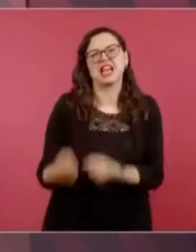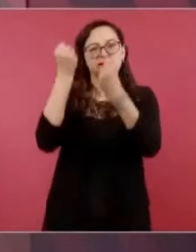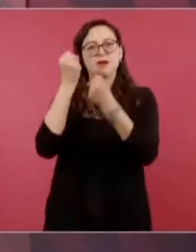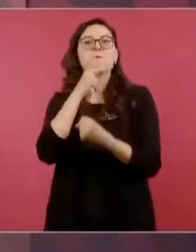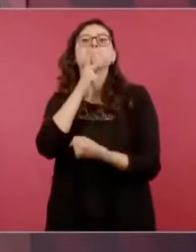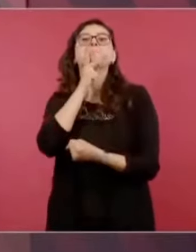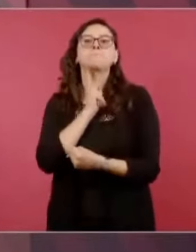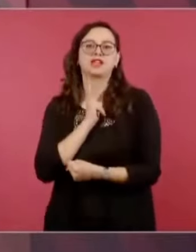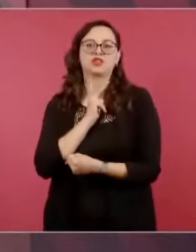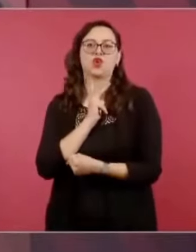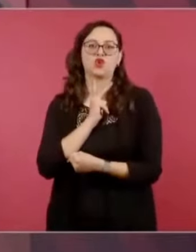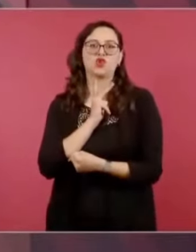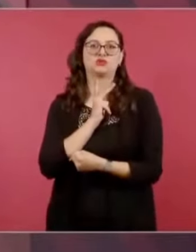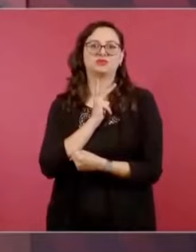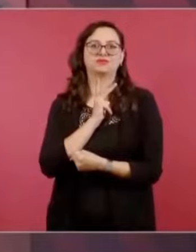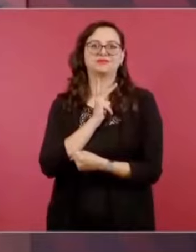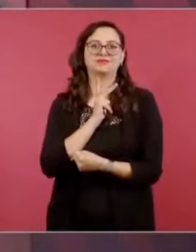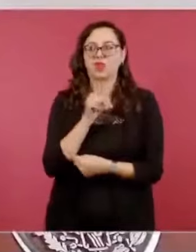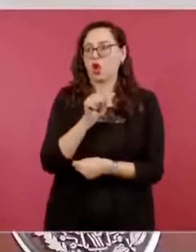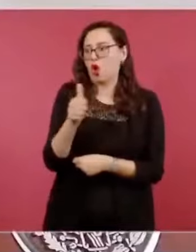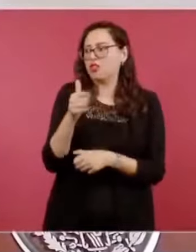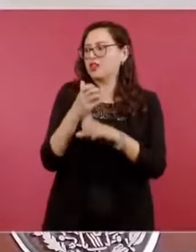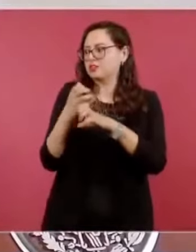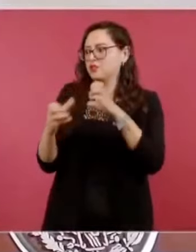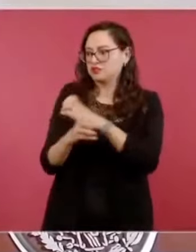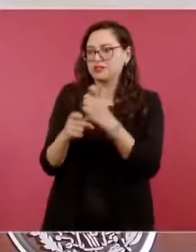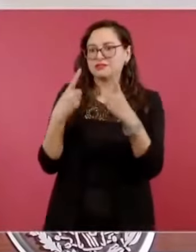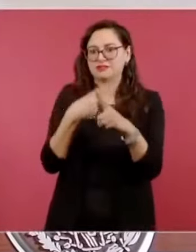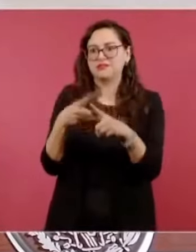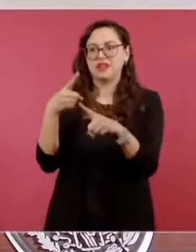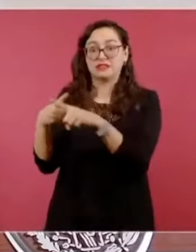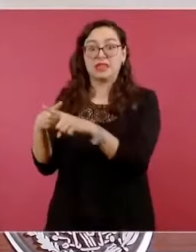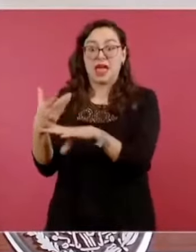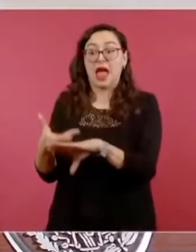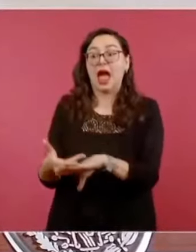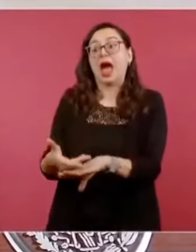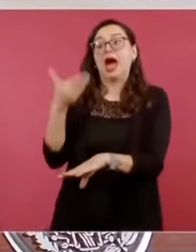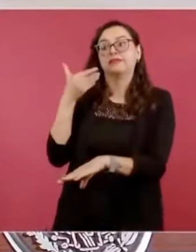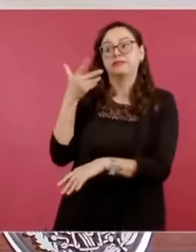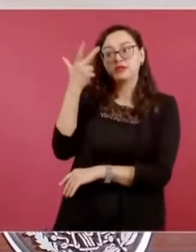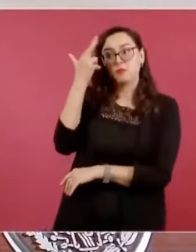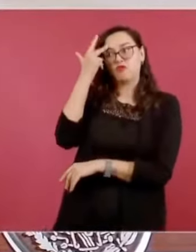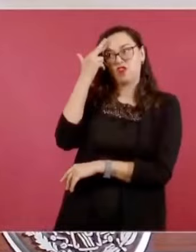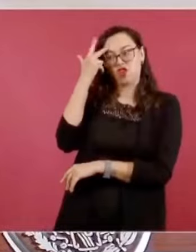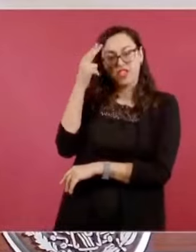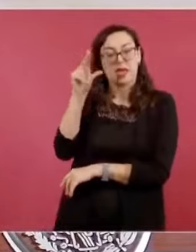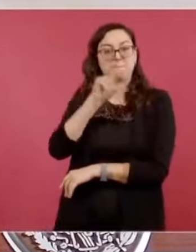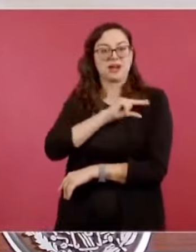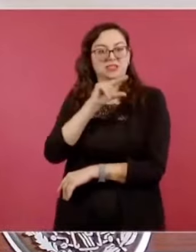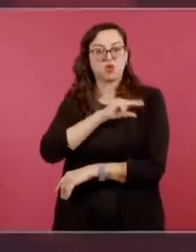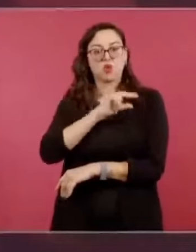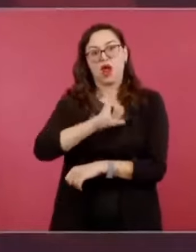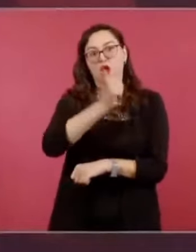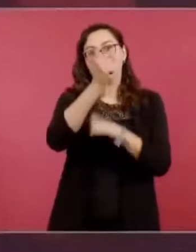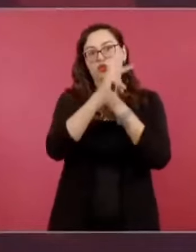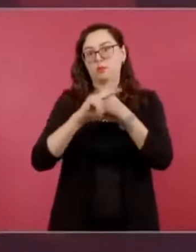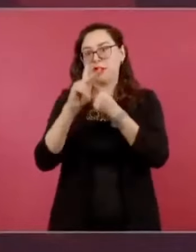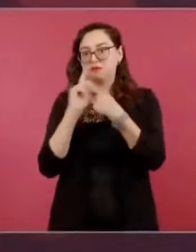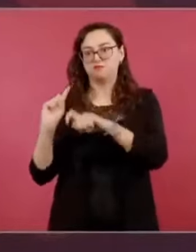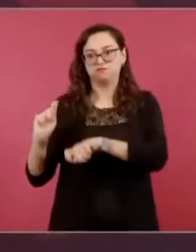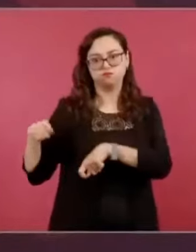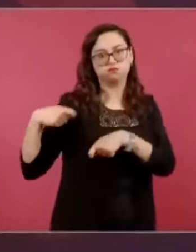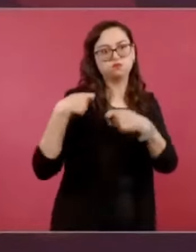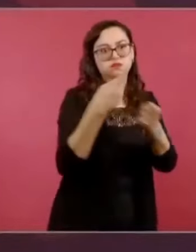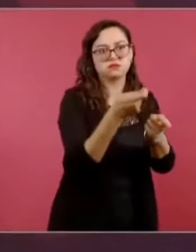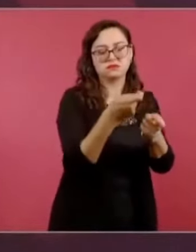entregado a particulares, fundamentalmente extranjeros. En la estrategia